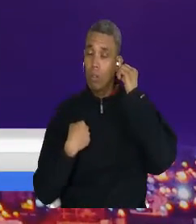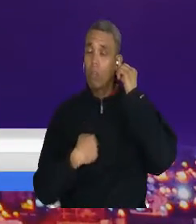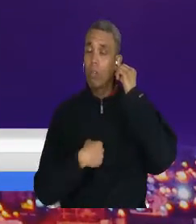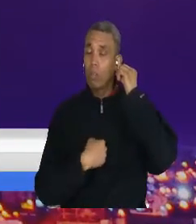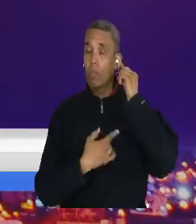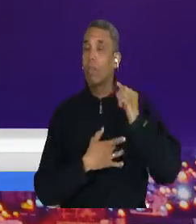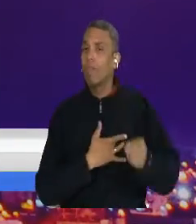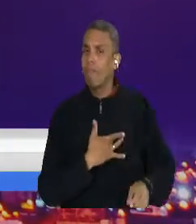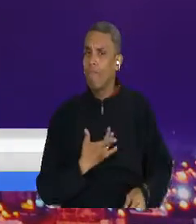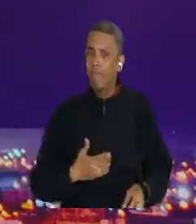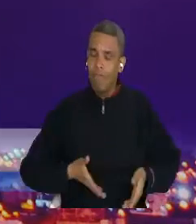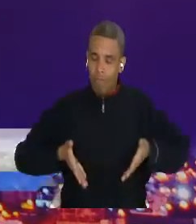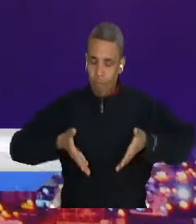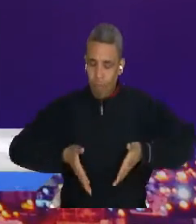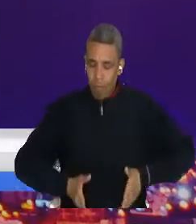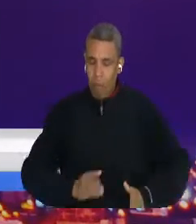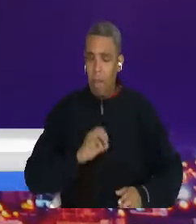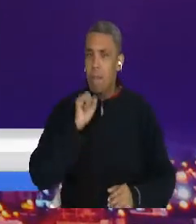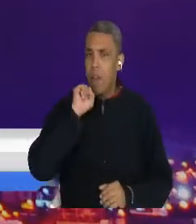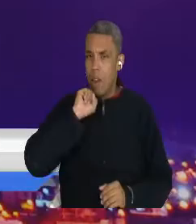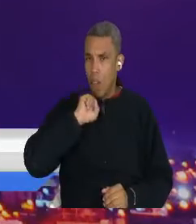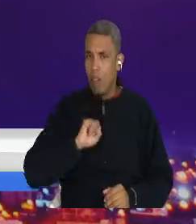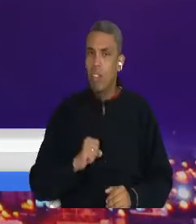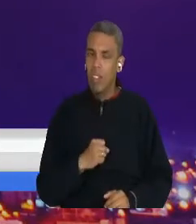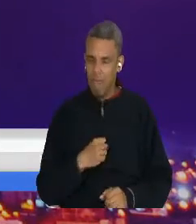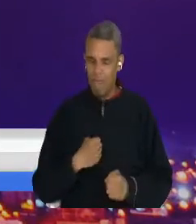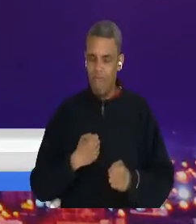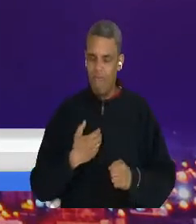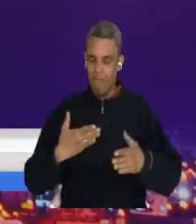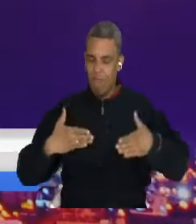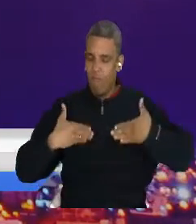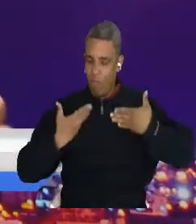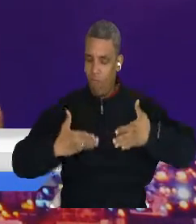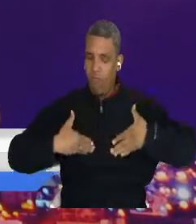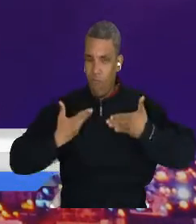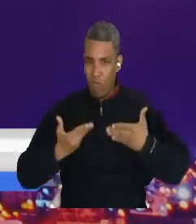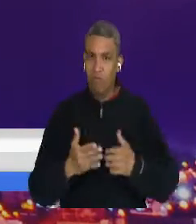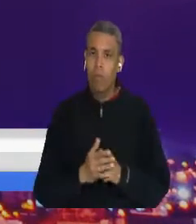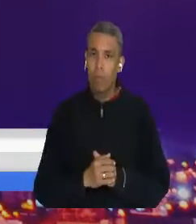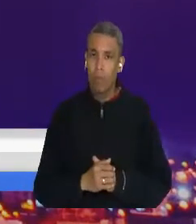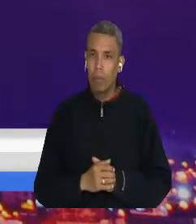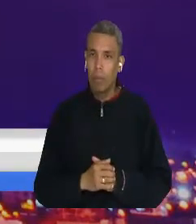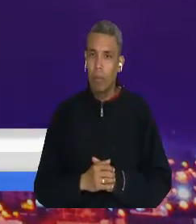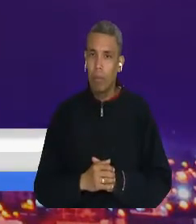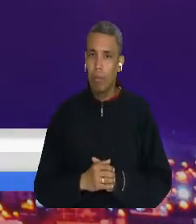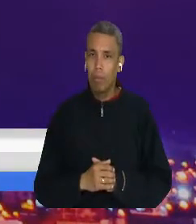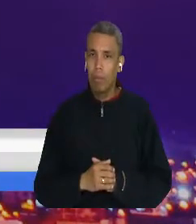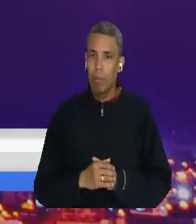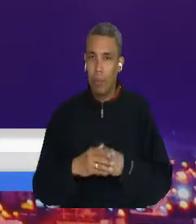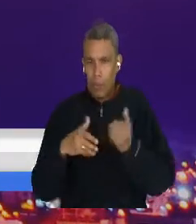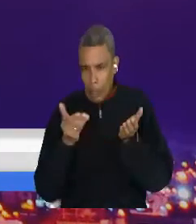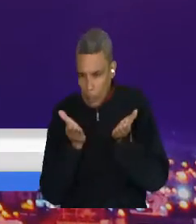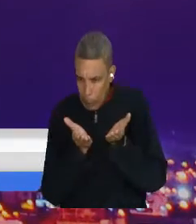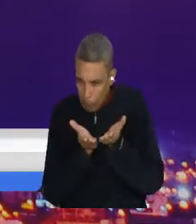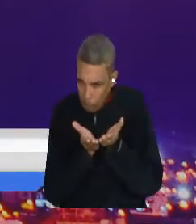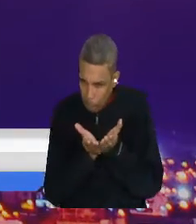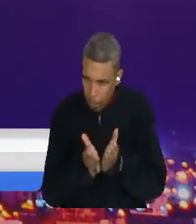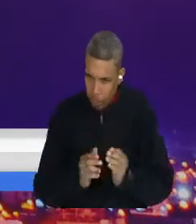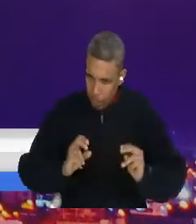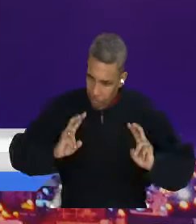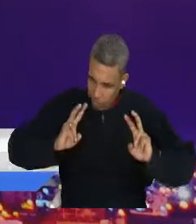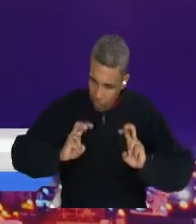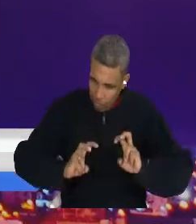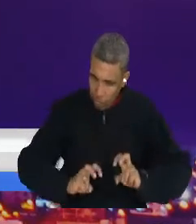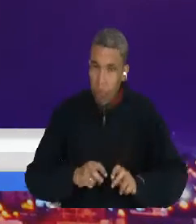haber nacido en esta tierra y de poder retribuirle con el estudio a mejorar las